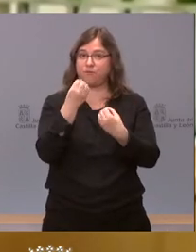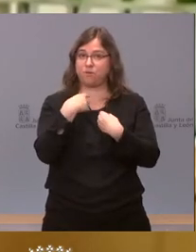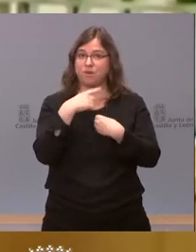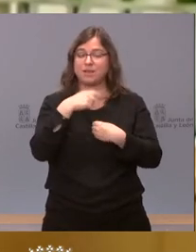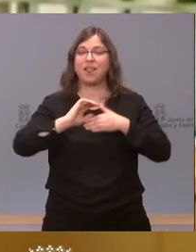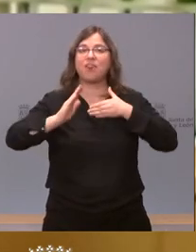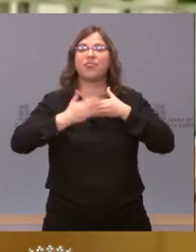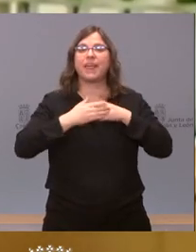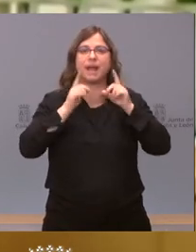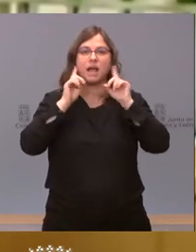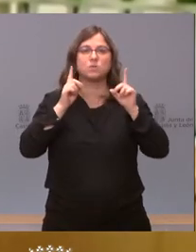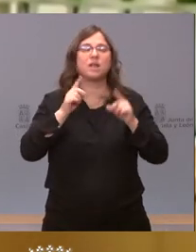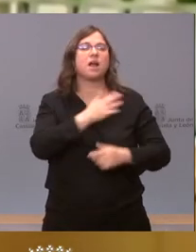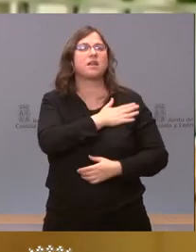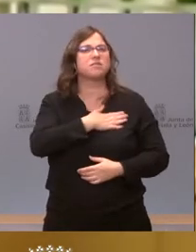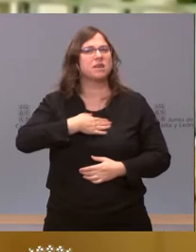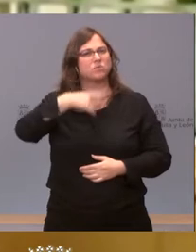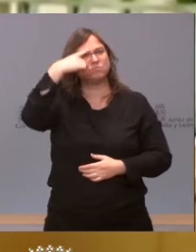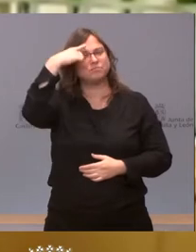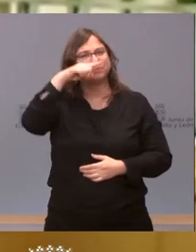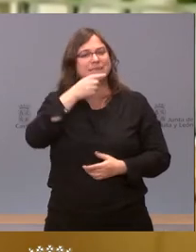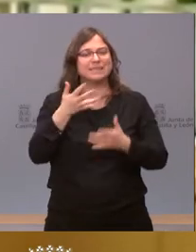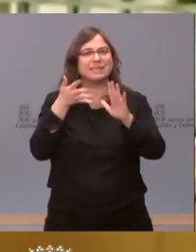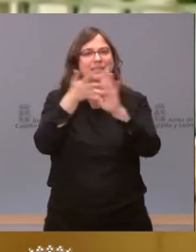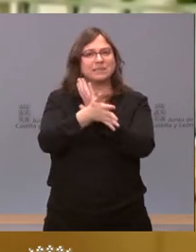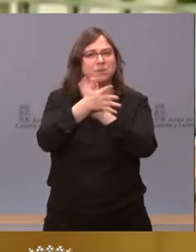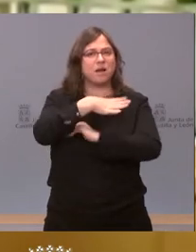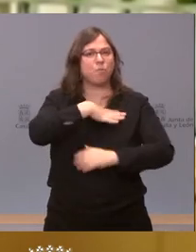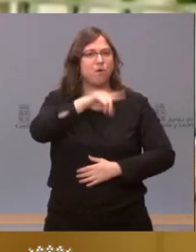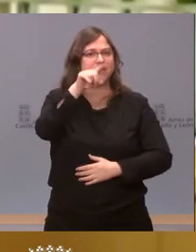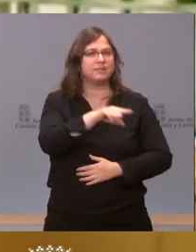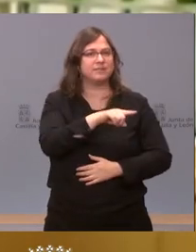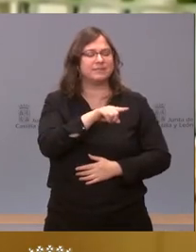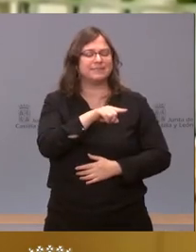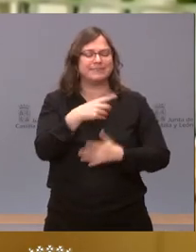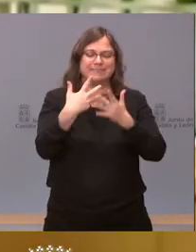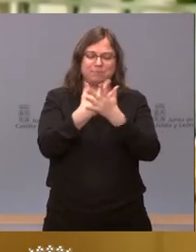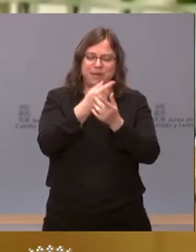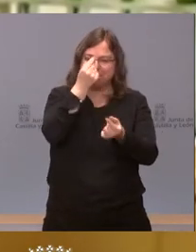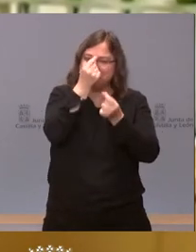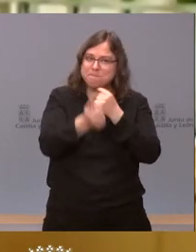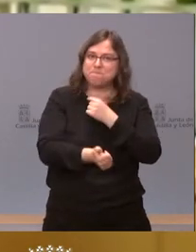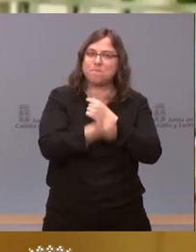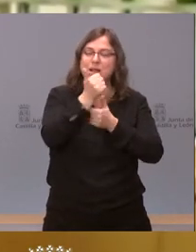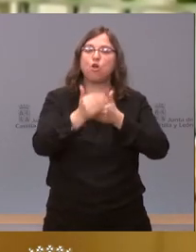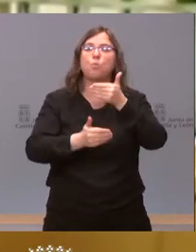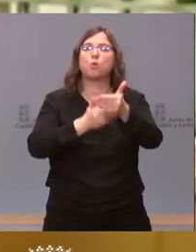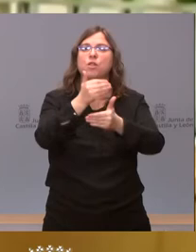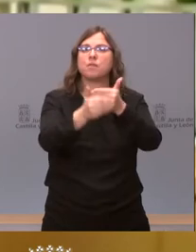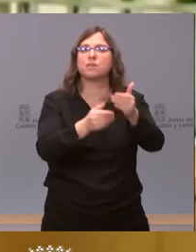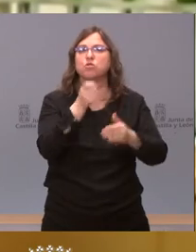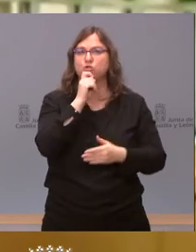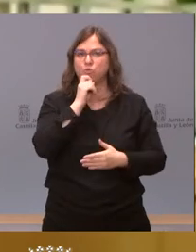cautelar. Quería saber si podía explicar con un poco más de detalle qué procedimiento se va